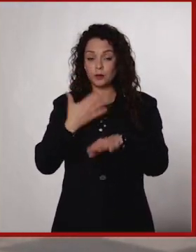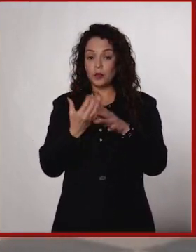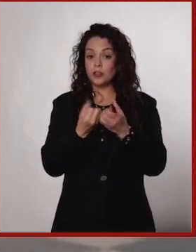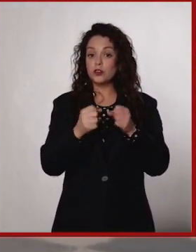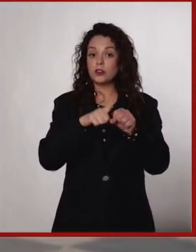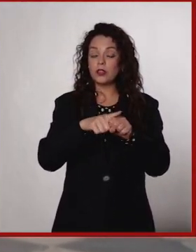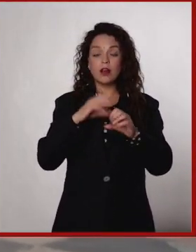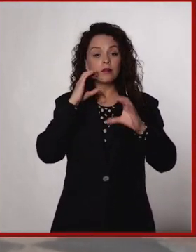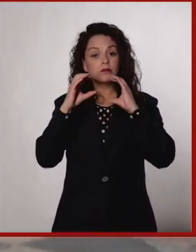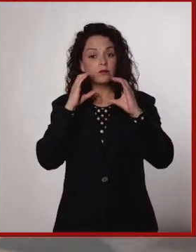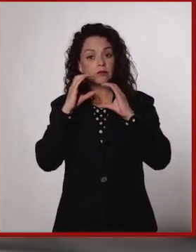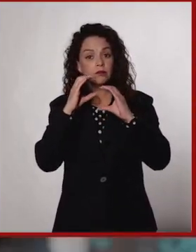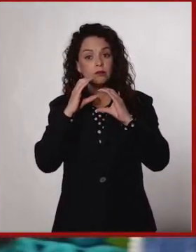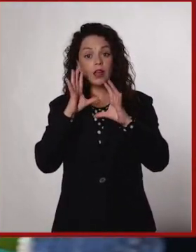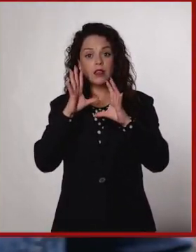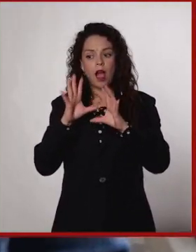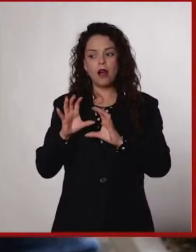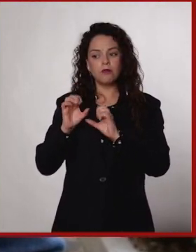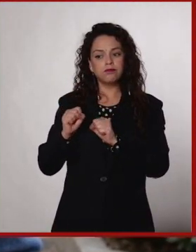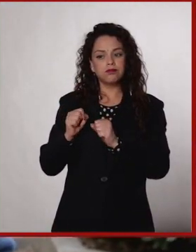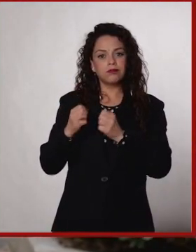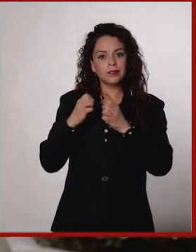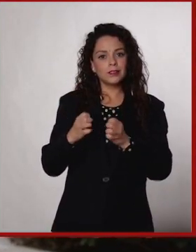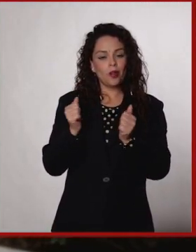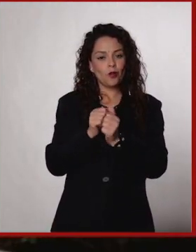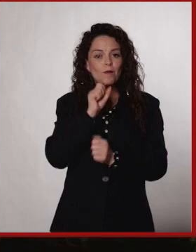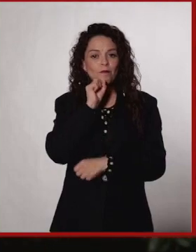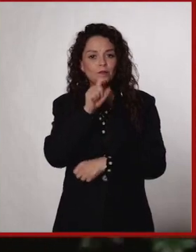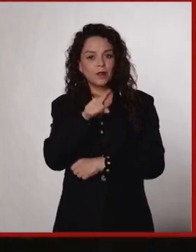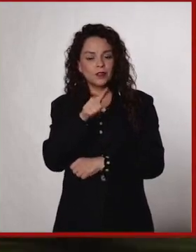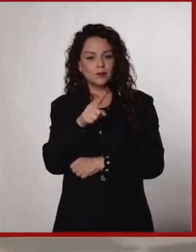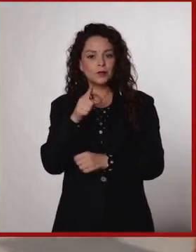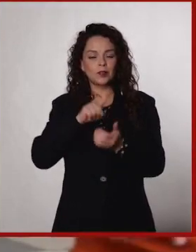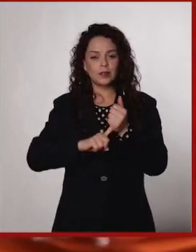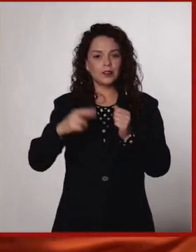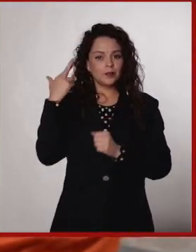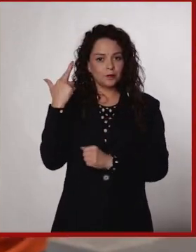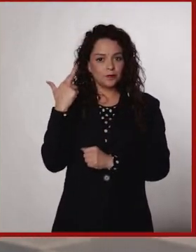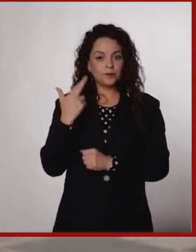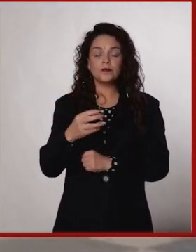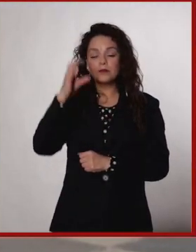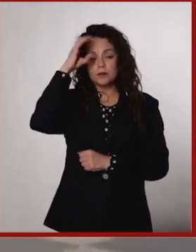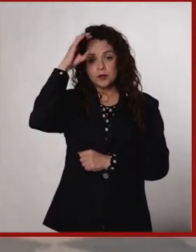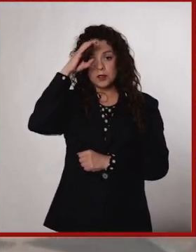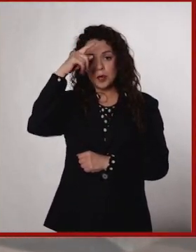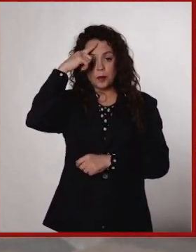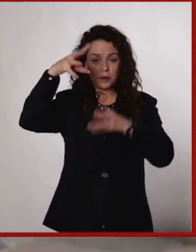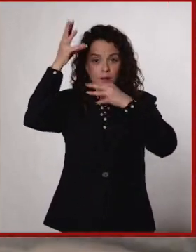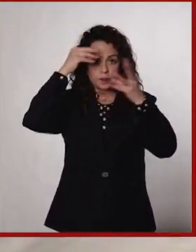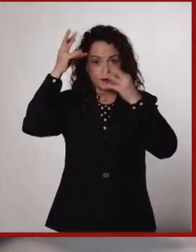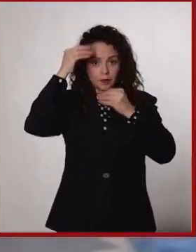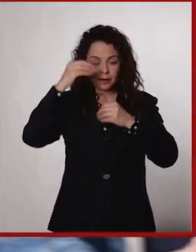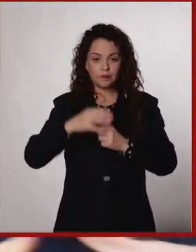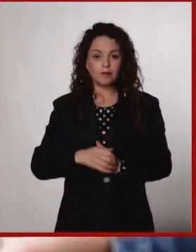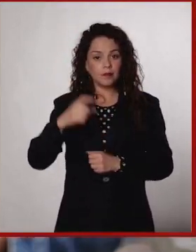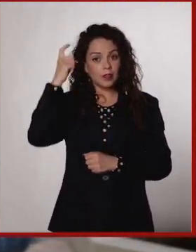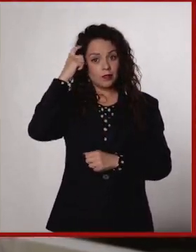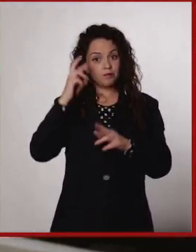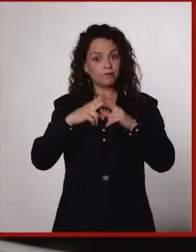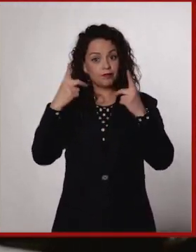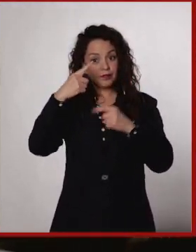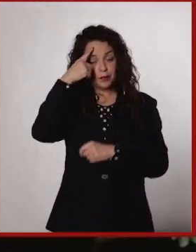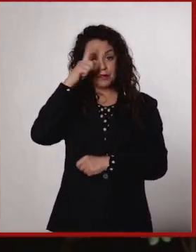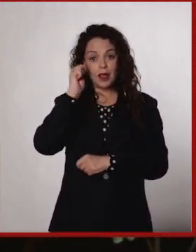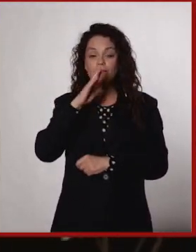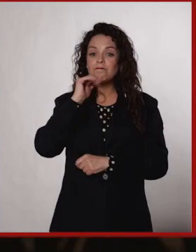Responsabilidad social y comunicación. Atrapados los tengo, con ese mismo son. Conciencia histórica y saberes digitales. Dislocó el